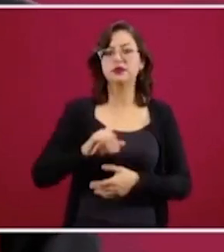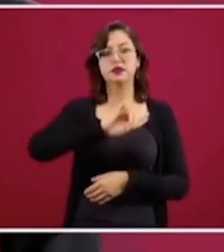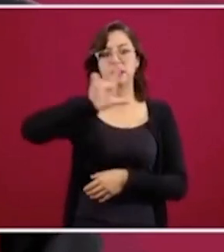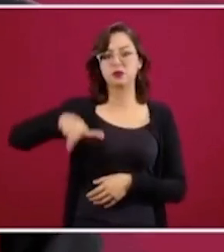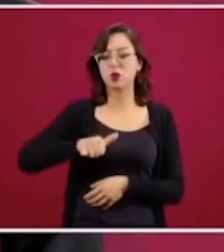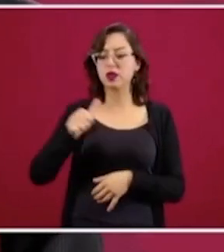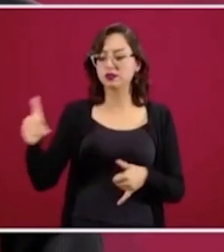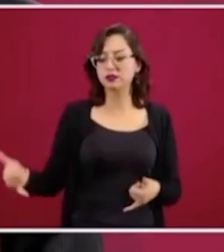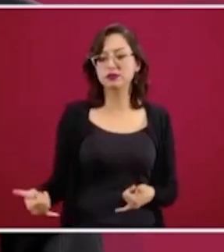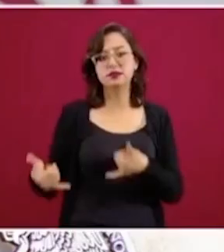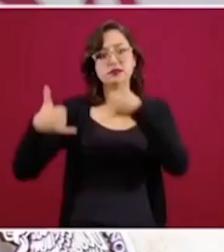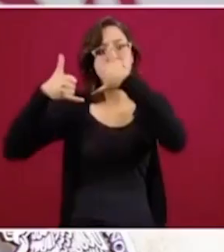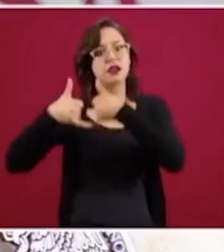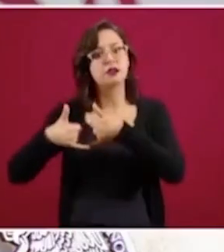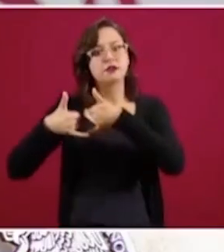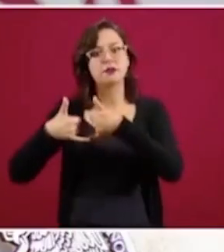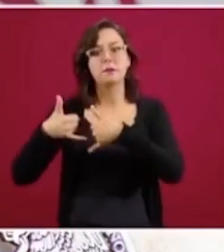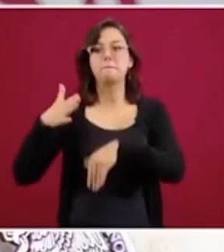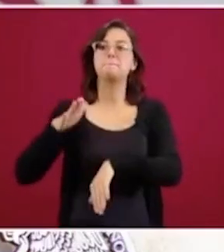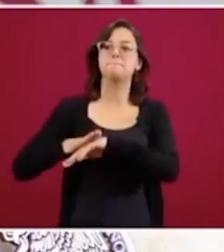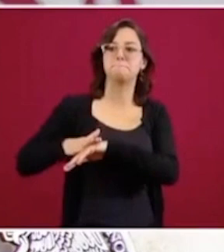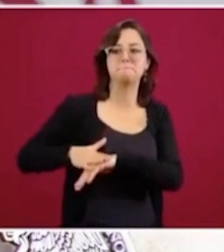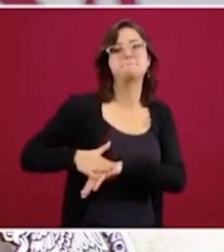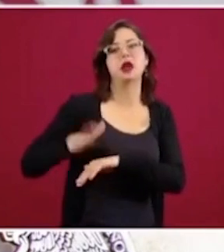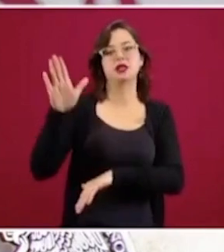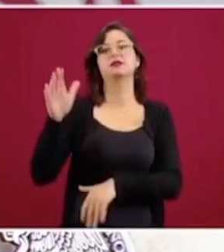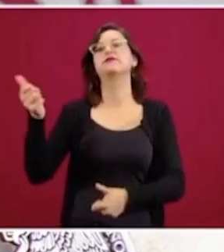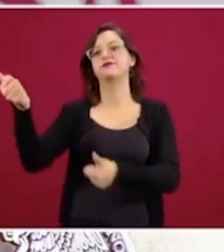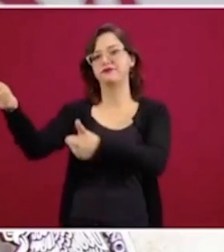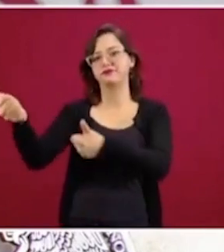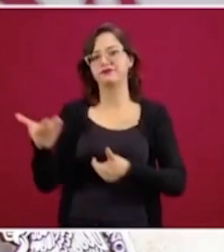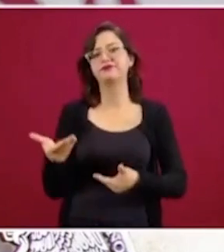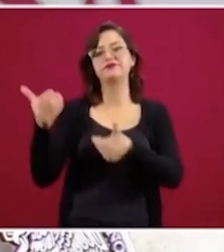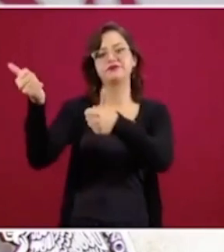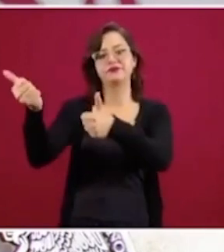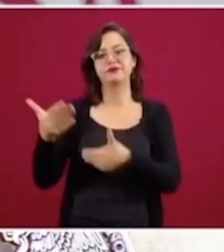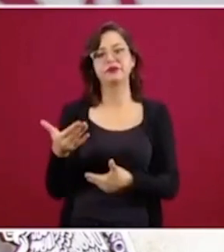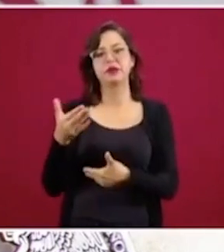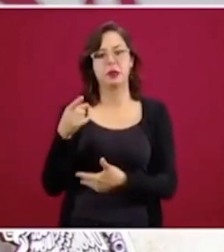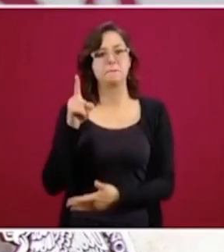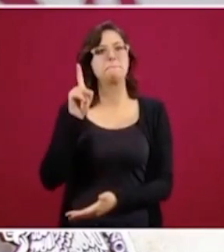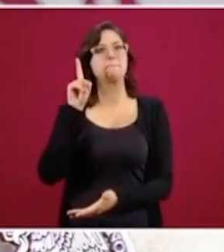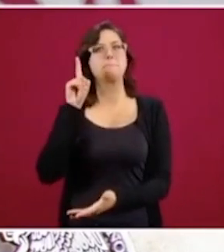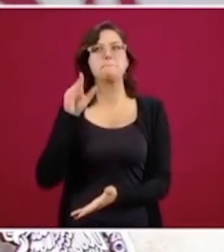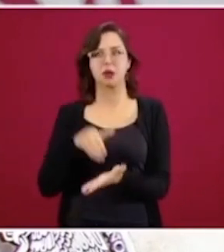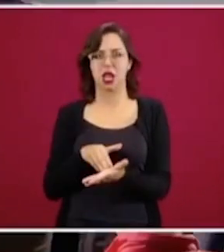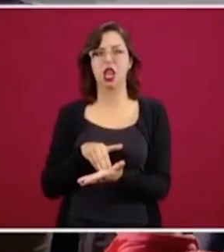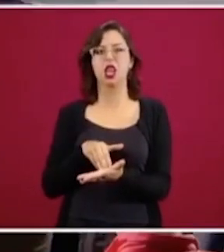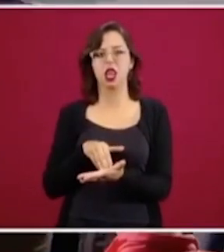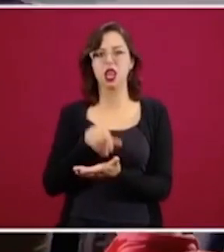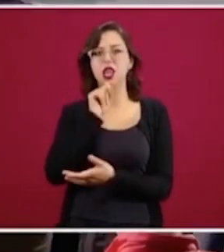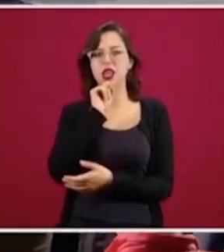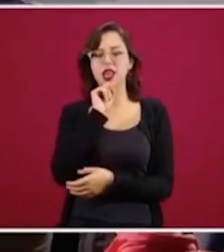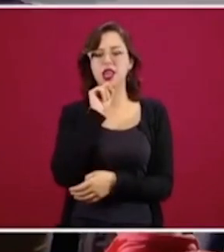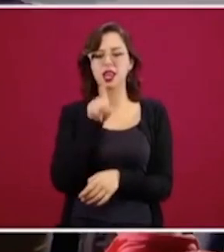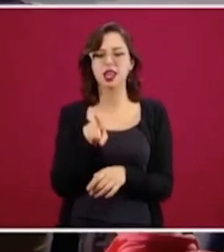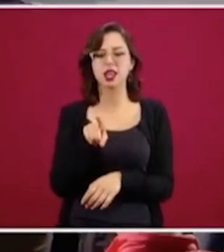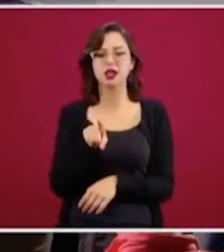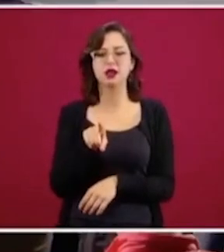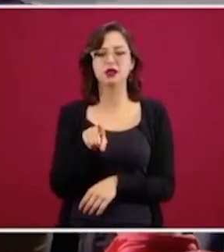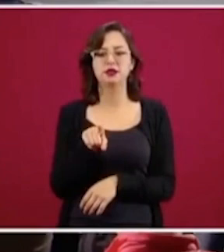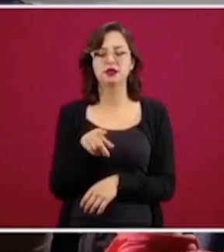ya aumentó un poco más de mil, o ya tenemos